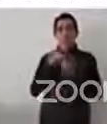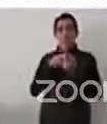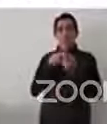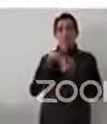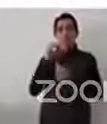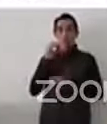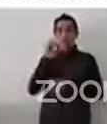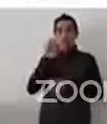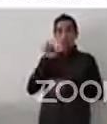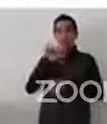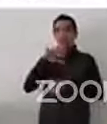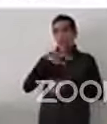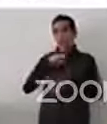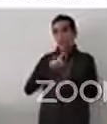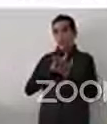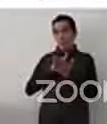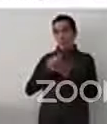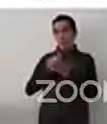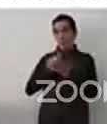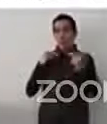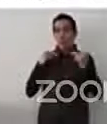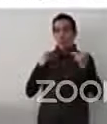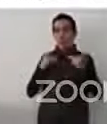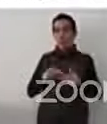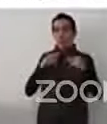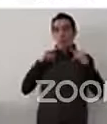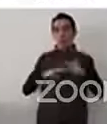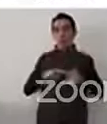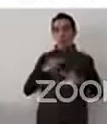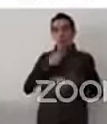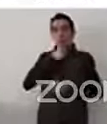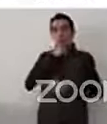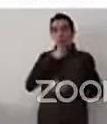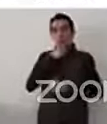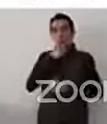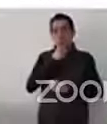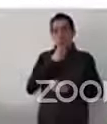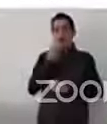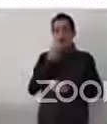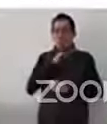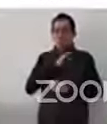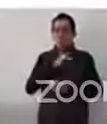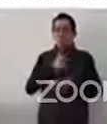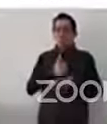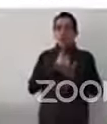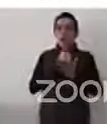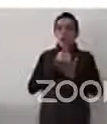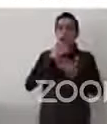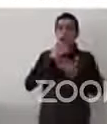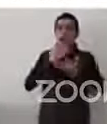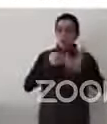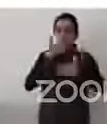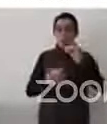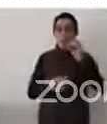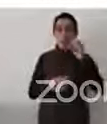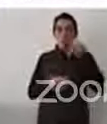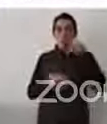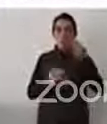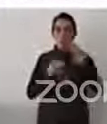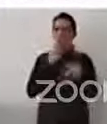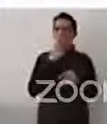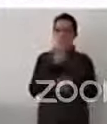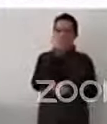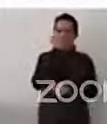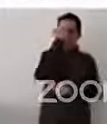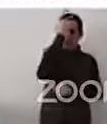y que sirve también de un marco para que la ONU en algún momento tenga su propia convención. Igual que